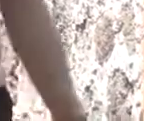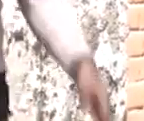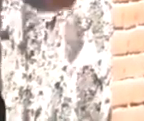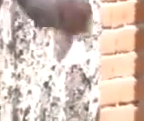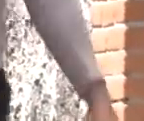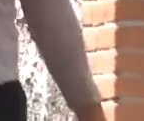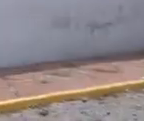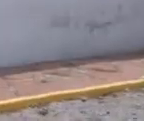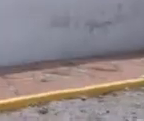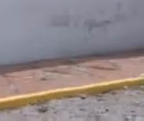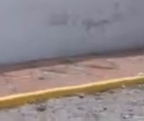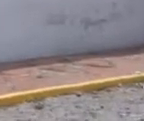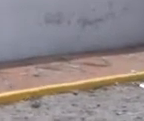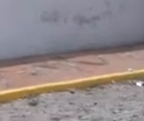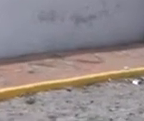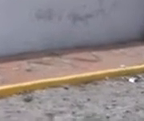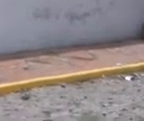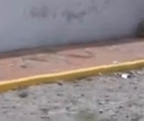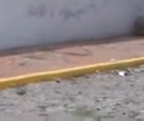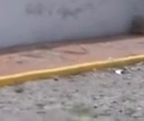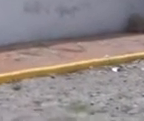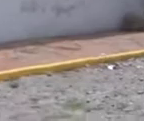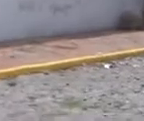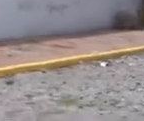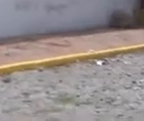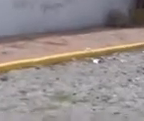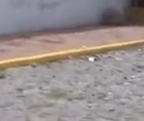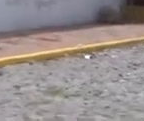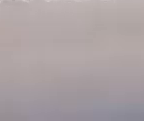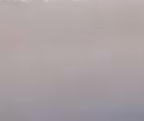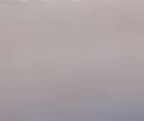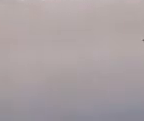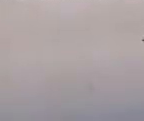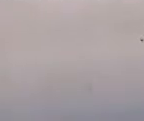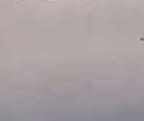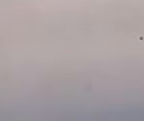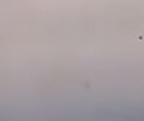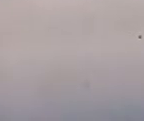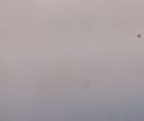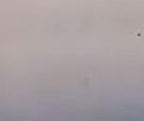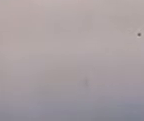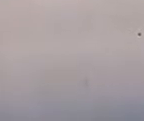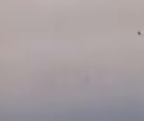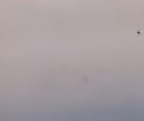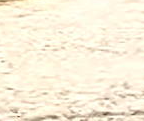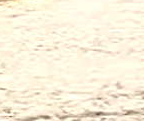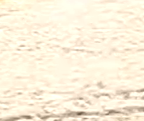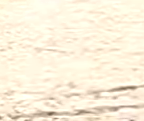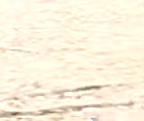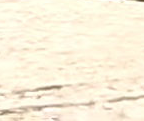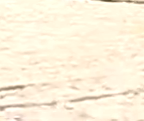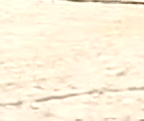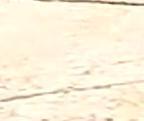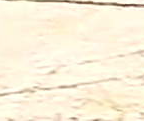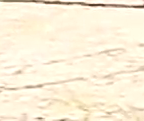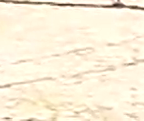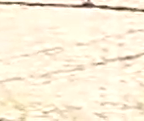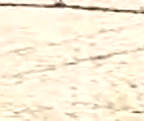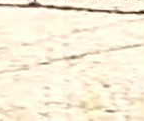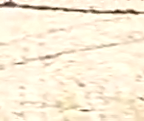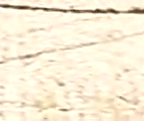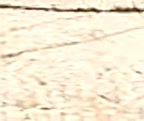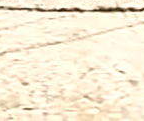personal del ITE continuar con compromiso, esfuerzo y colaboración en el desempeño de las actividades del instituto. Para Ahora Noticias, Ana